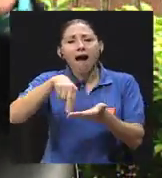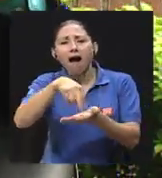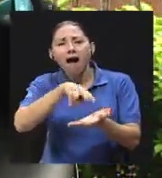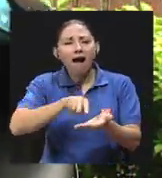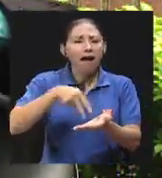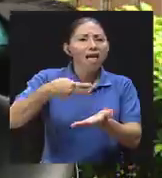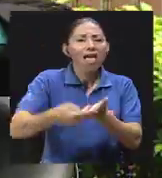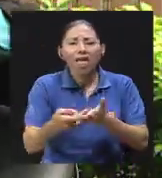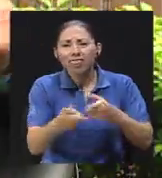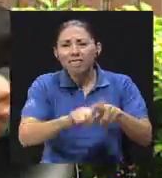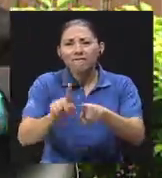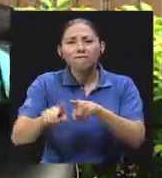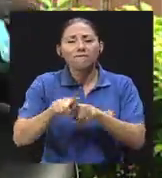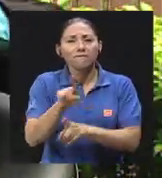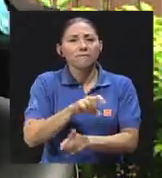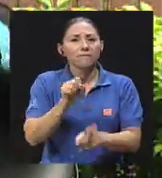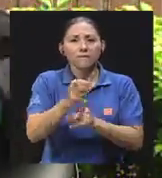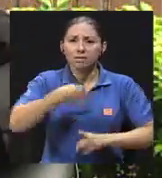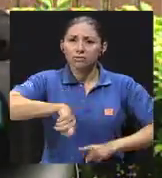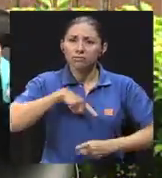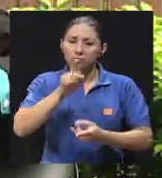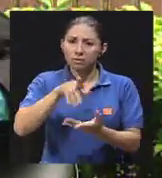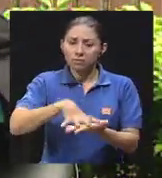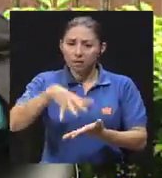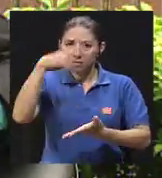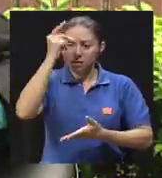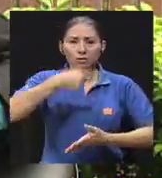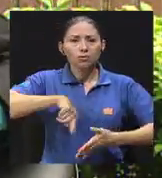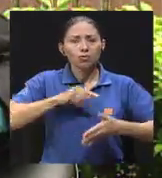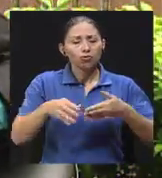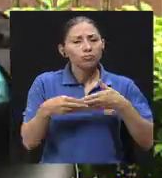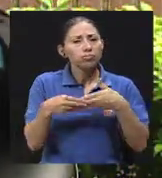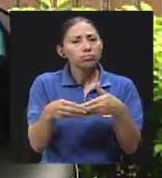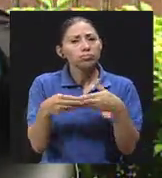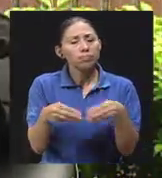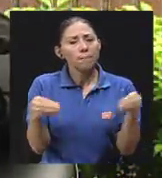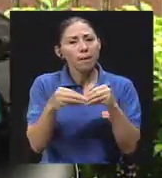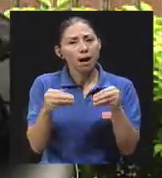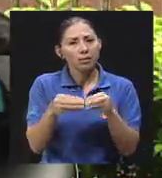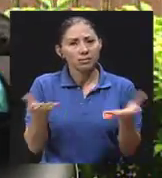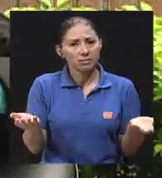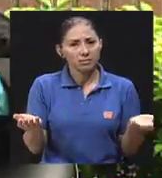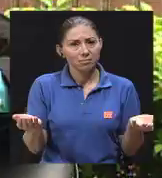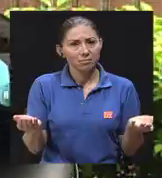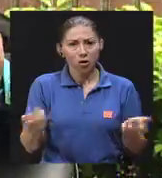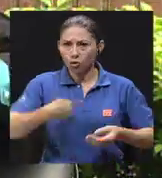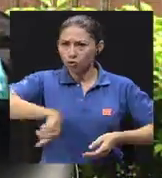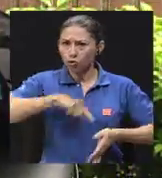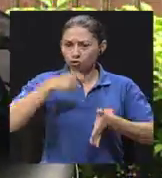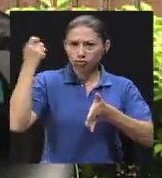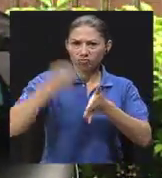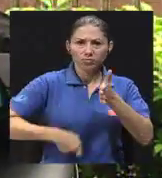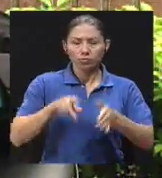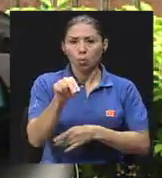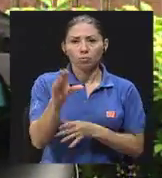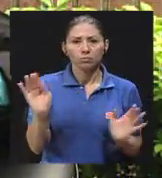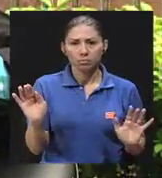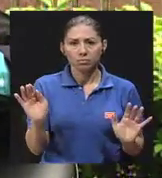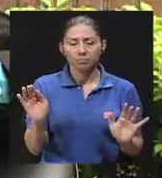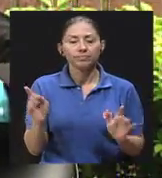¿Por qué? Porque eso nos ayuda como a flexibilizarnos más. No volvernos ser lujos. Entonces,